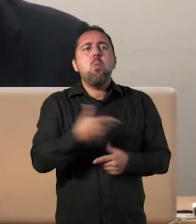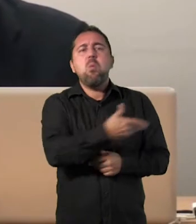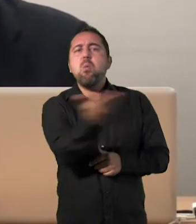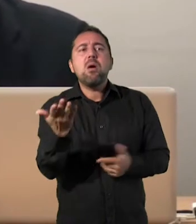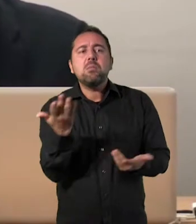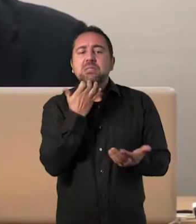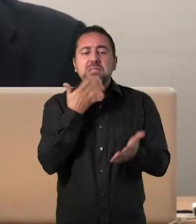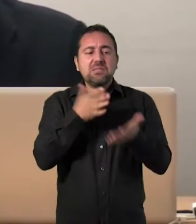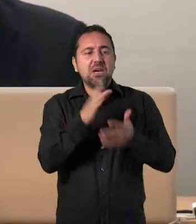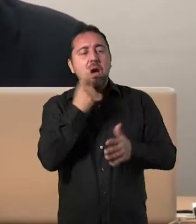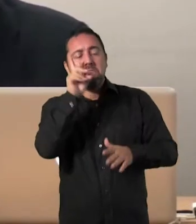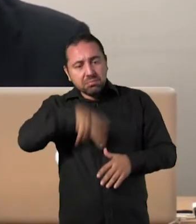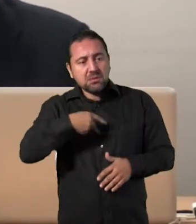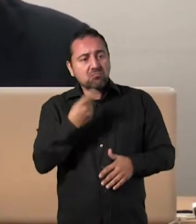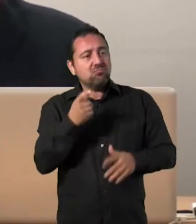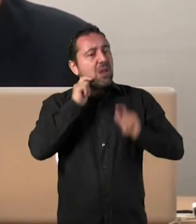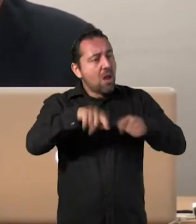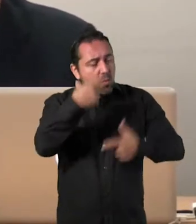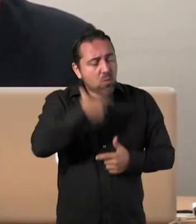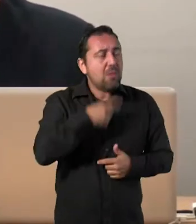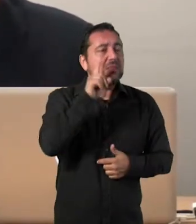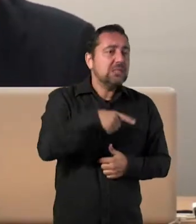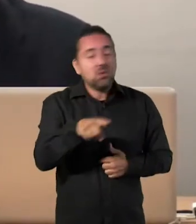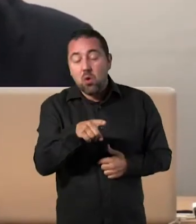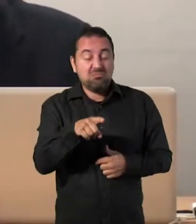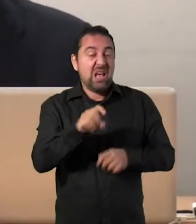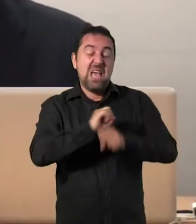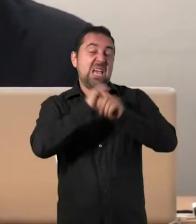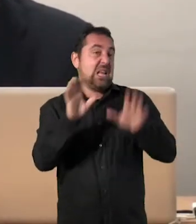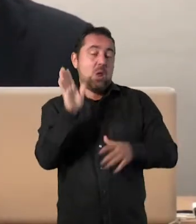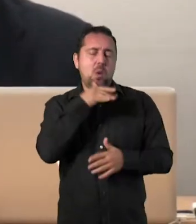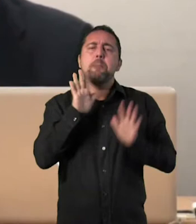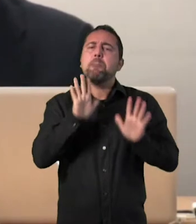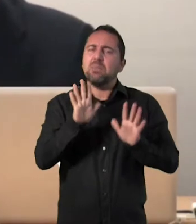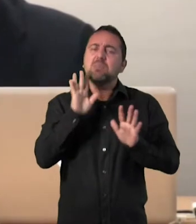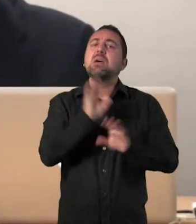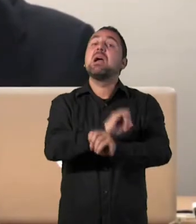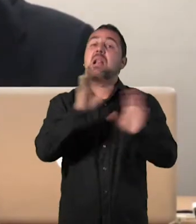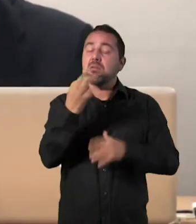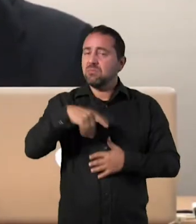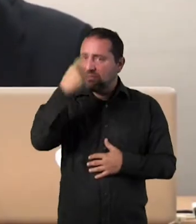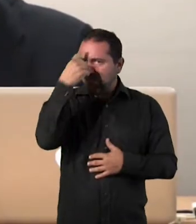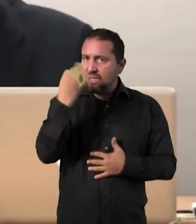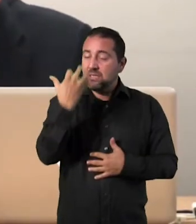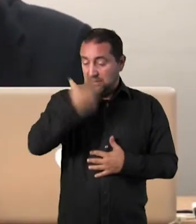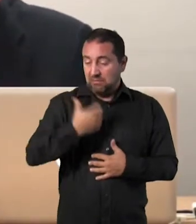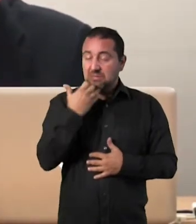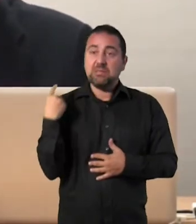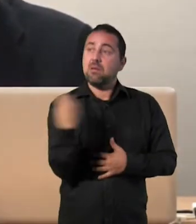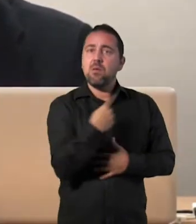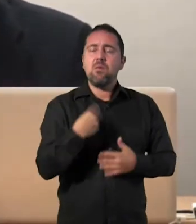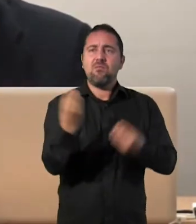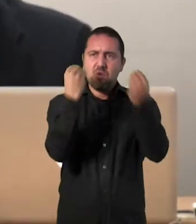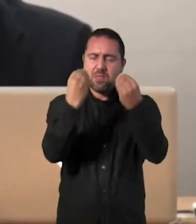nace para ello o no, nunca lo vamos a tener claro. Lo que sí que vamos a tener claro es que si nos formamos, si entrenamos